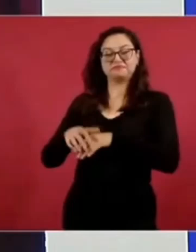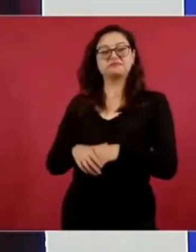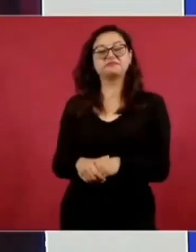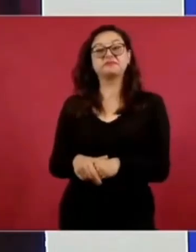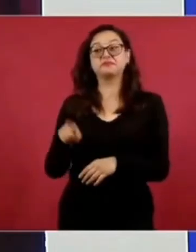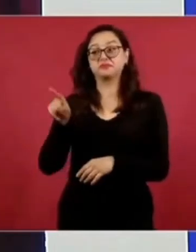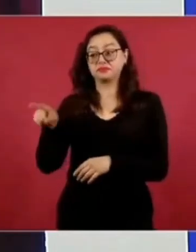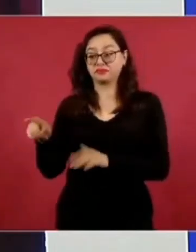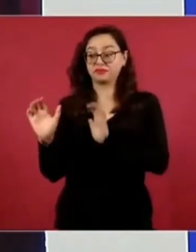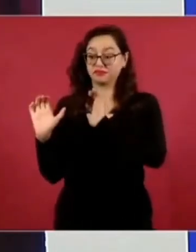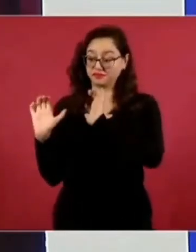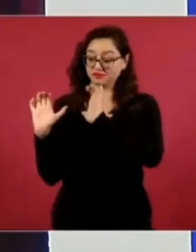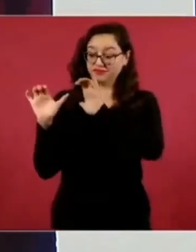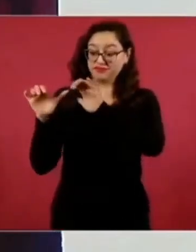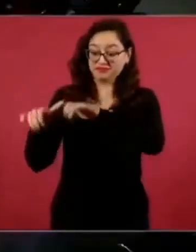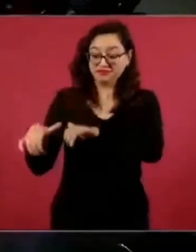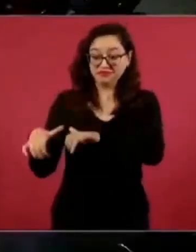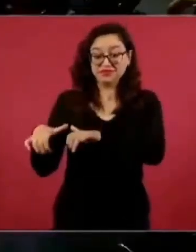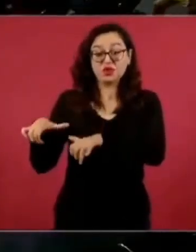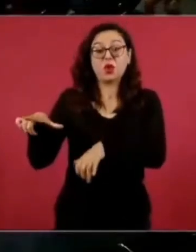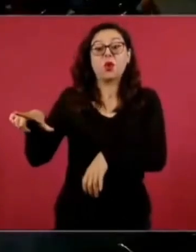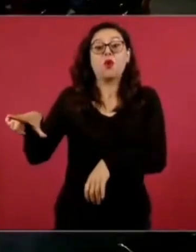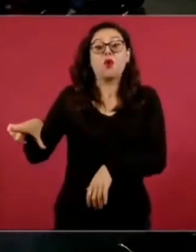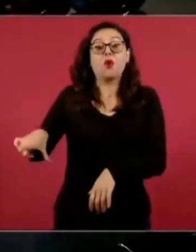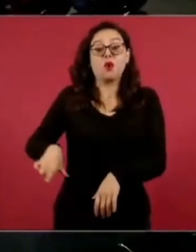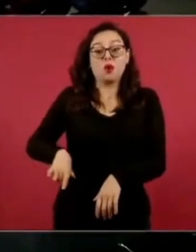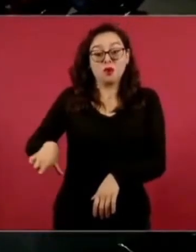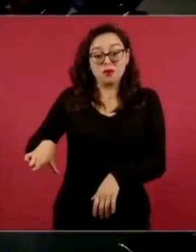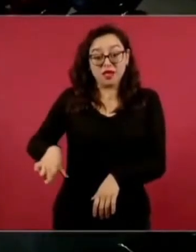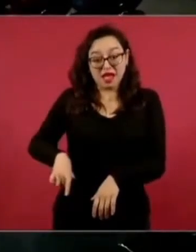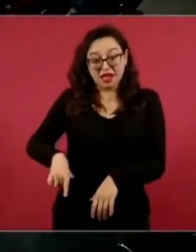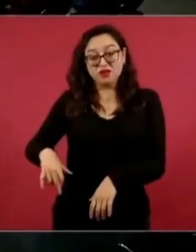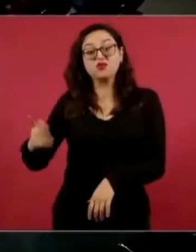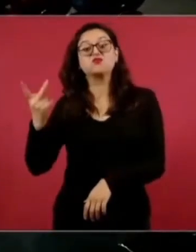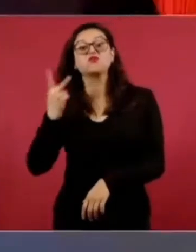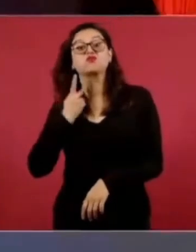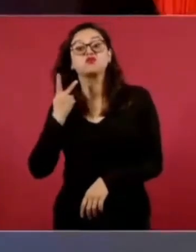se adueñarán de la misma presidencia.